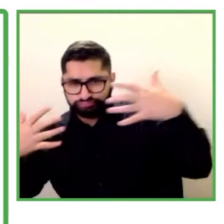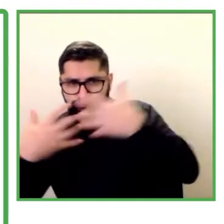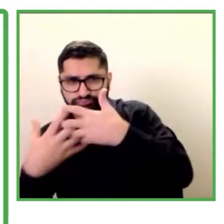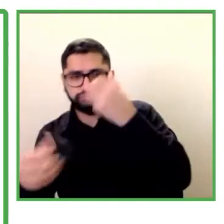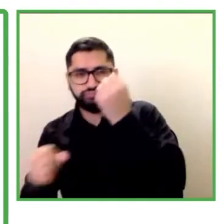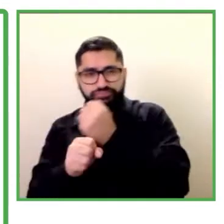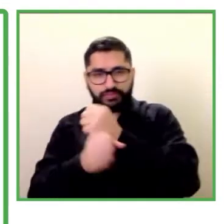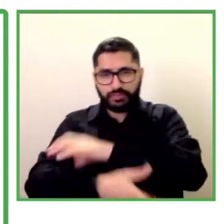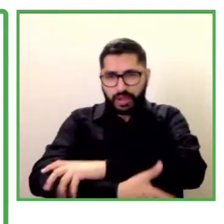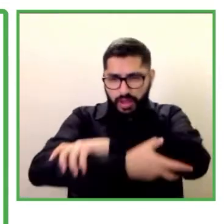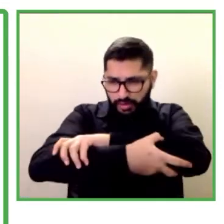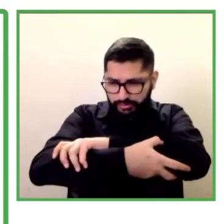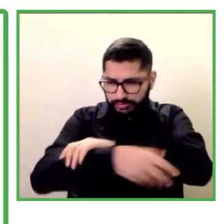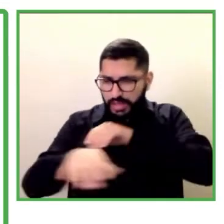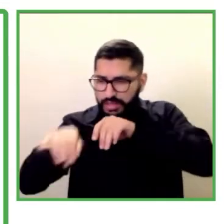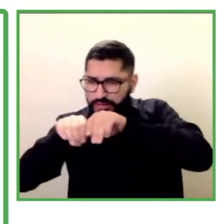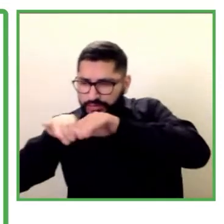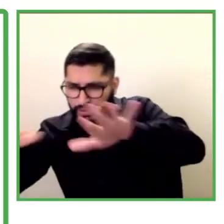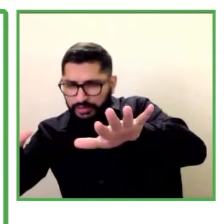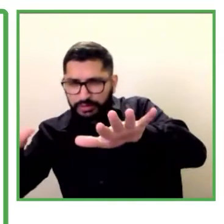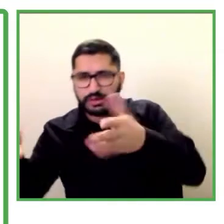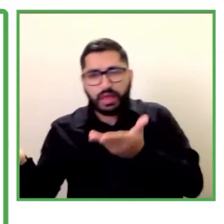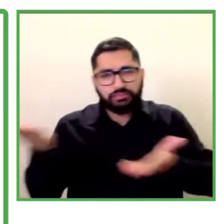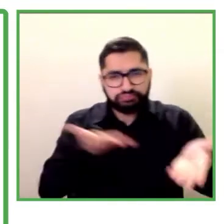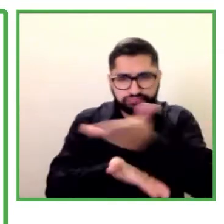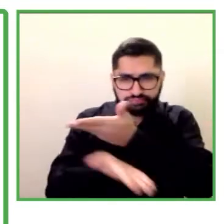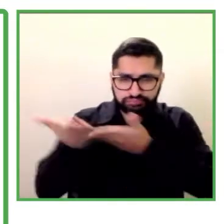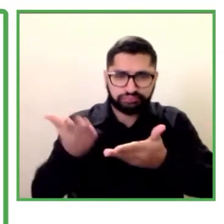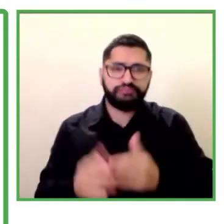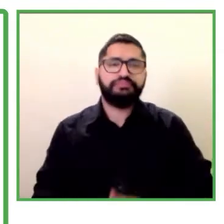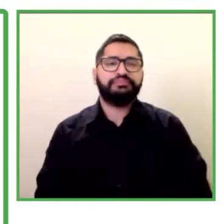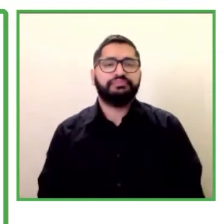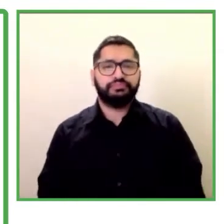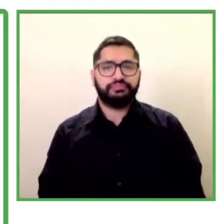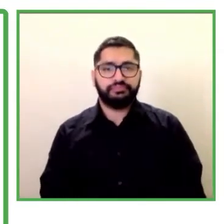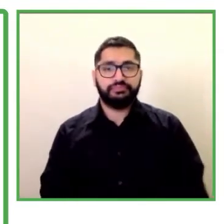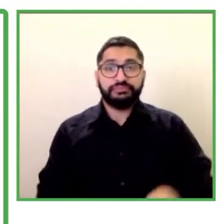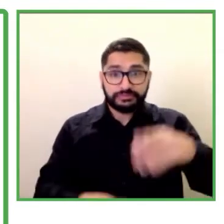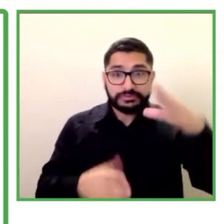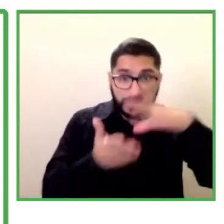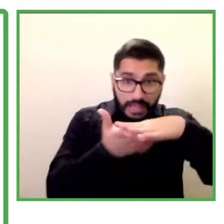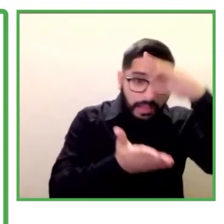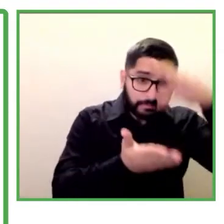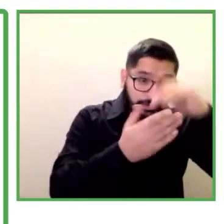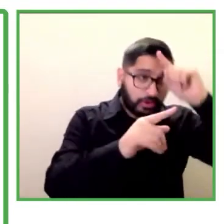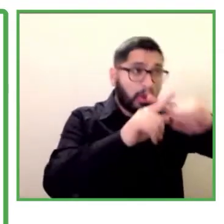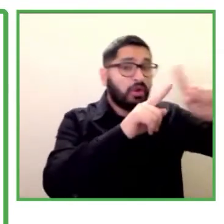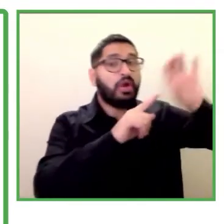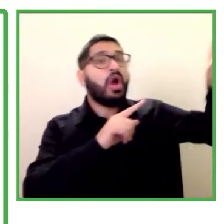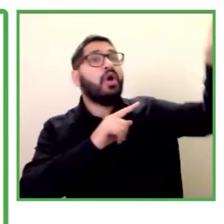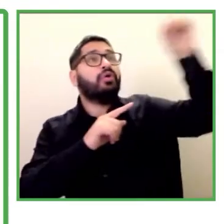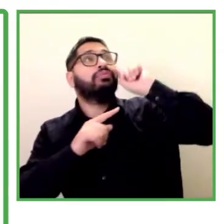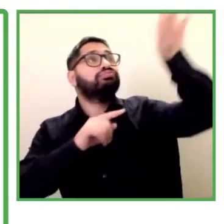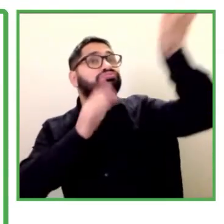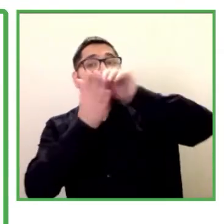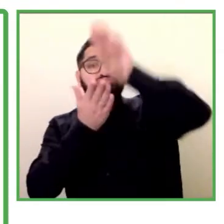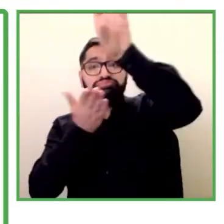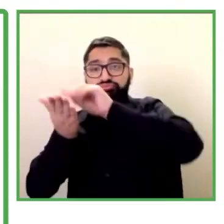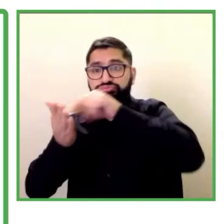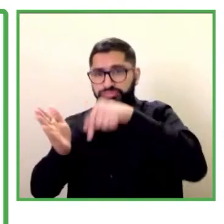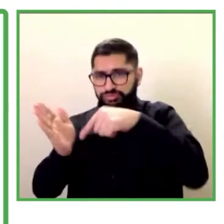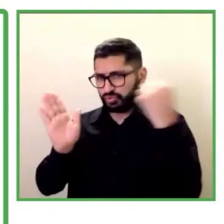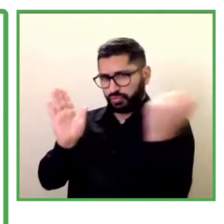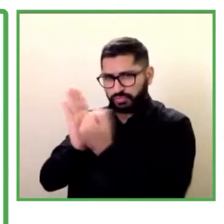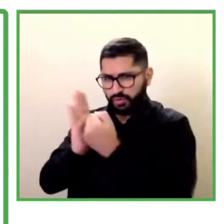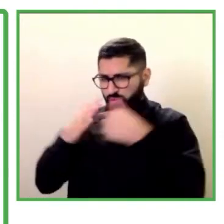que es lo que hoy día nos convoca el aprendizaje de otros países nos ha marcado y nos marca una pauta importante y un ejemplo a seguir que debemos tomar en cuenta